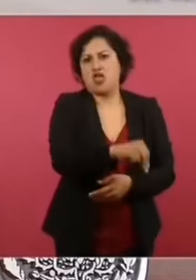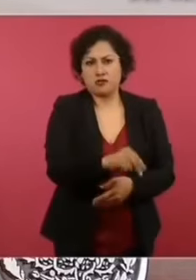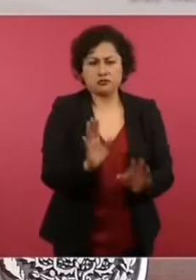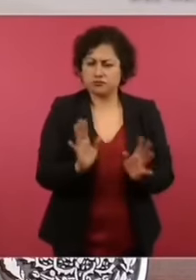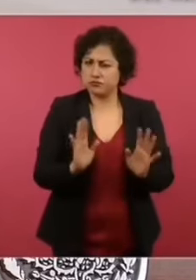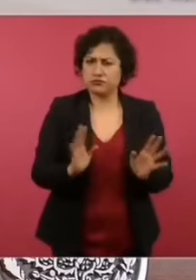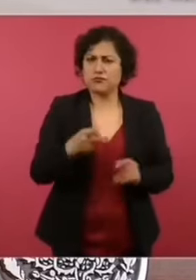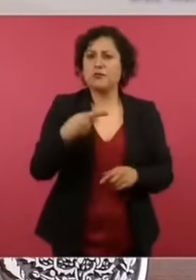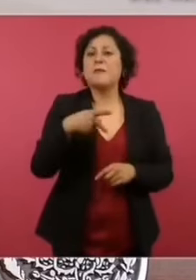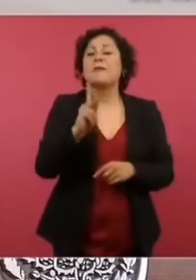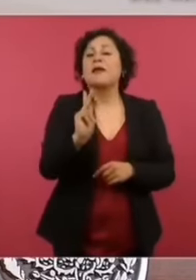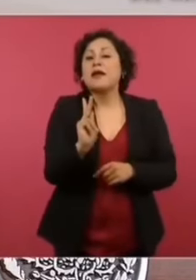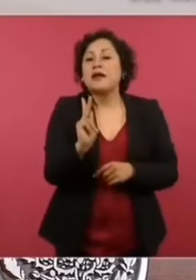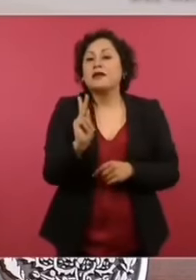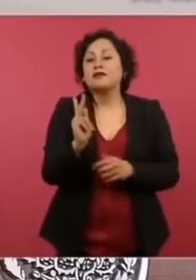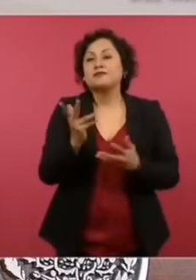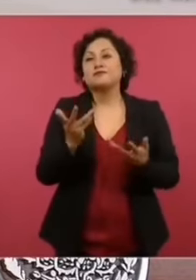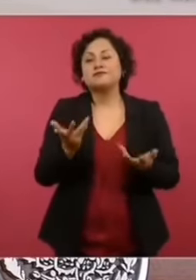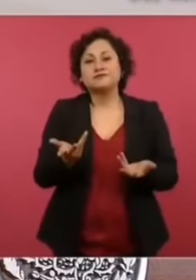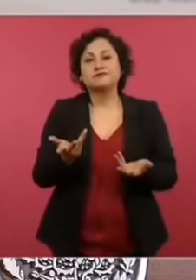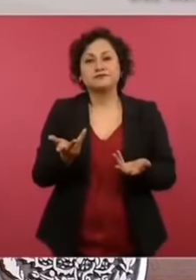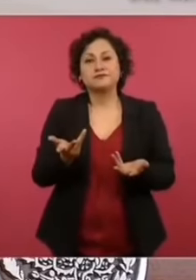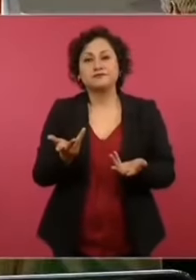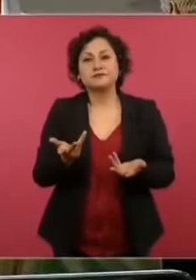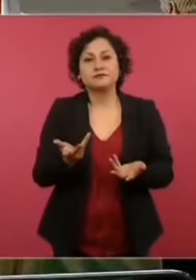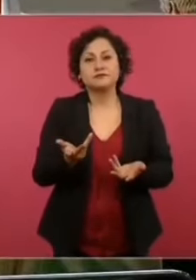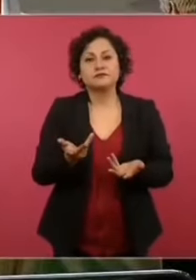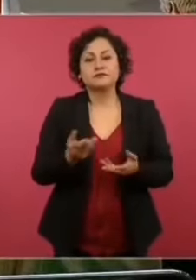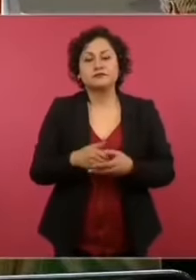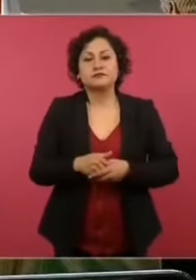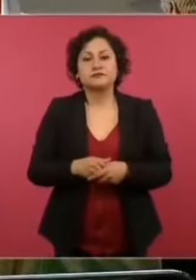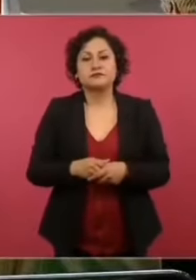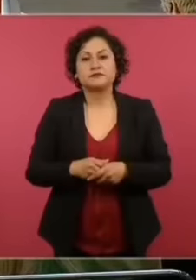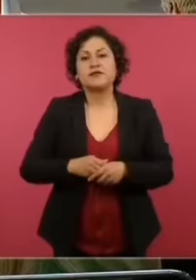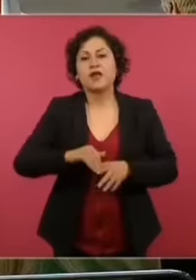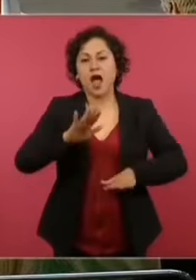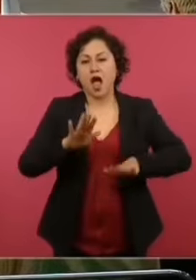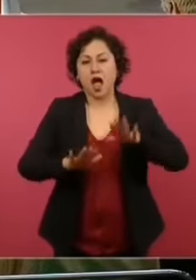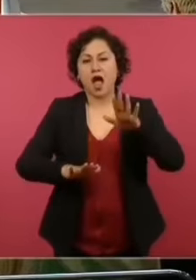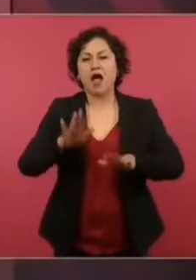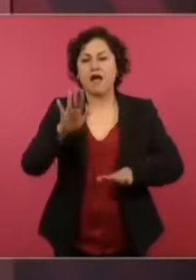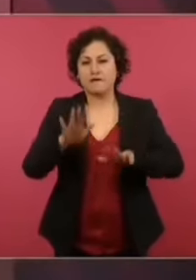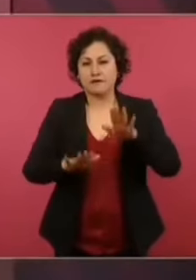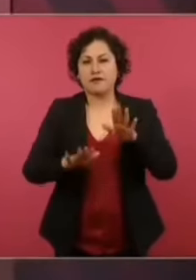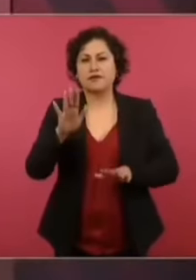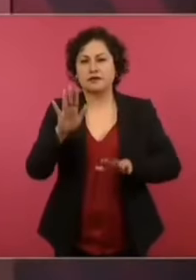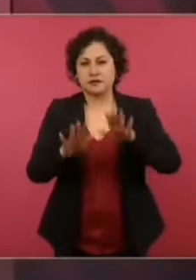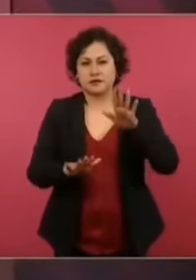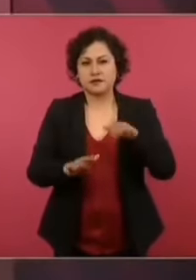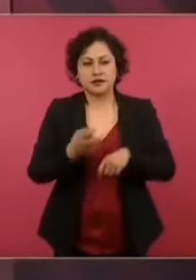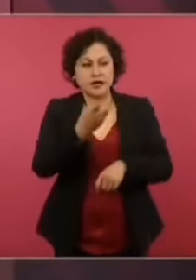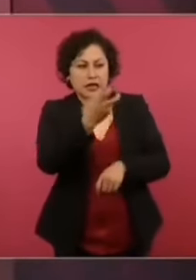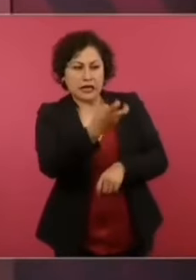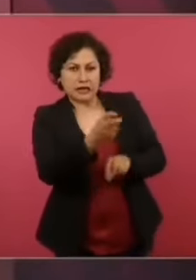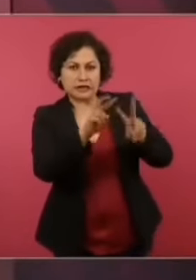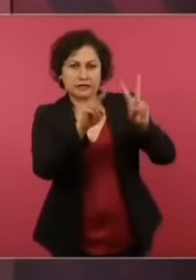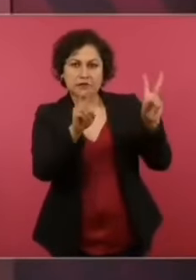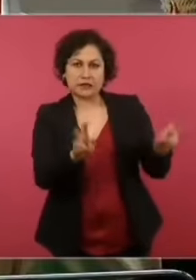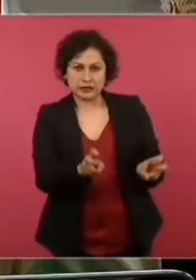Pero a veces se trafica con el dolor